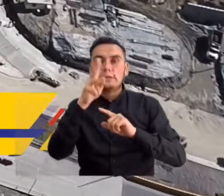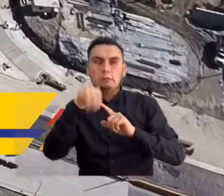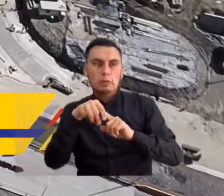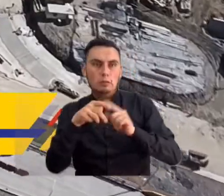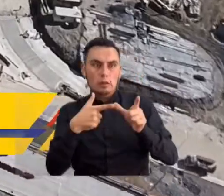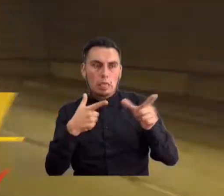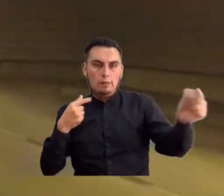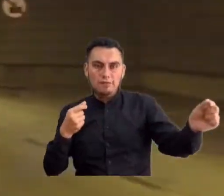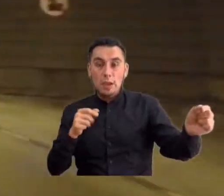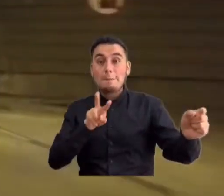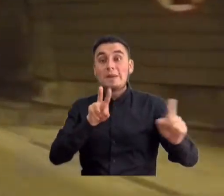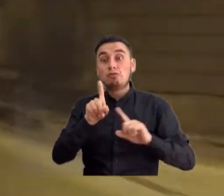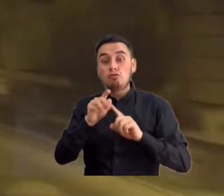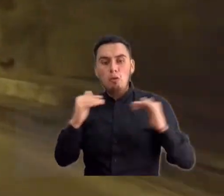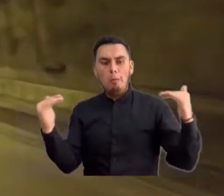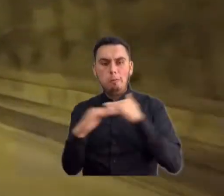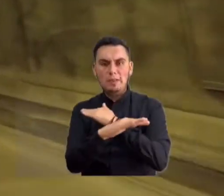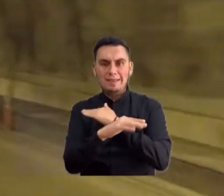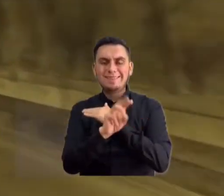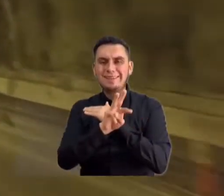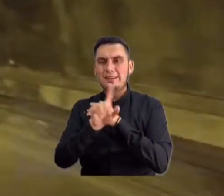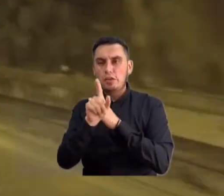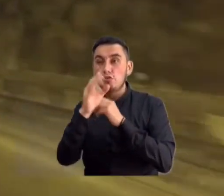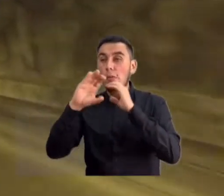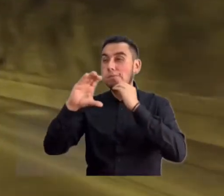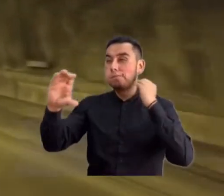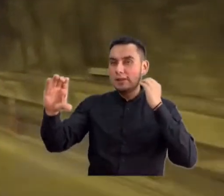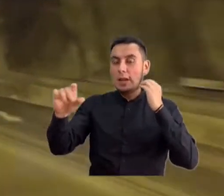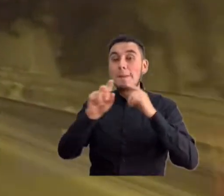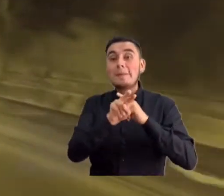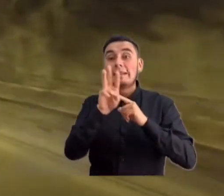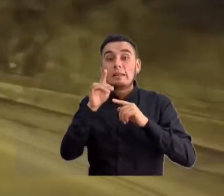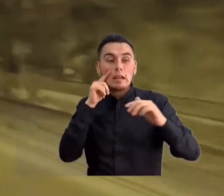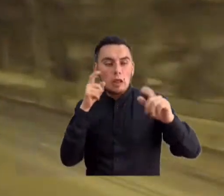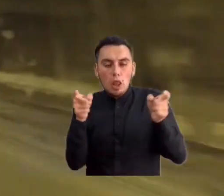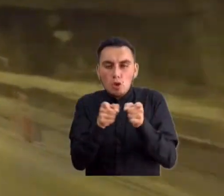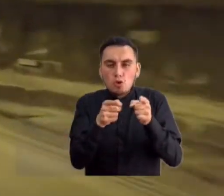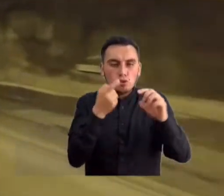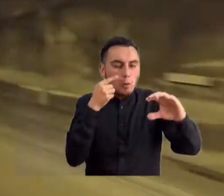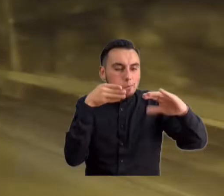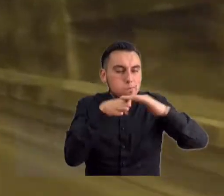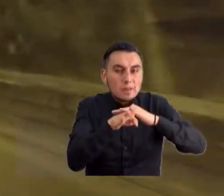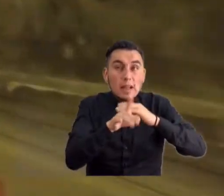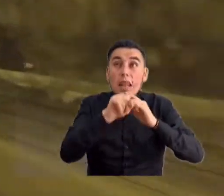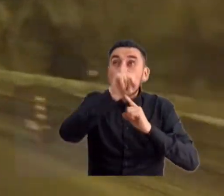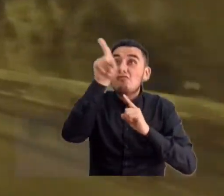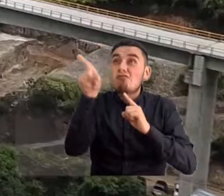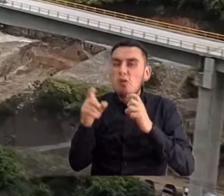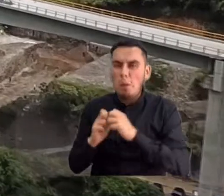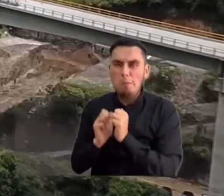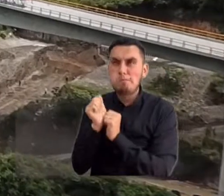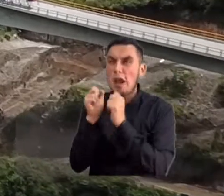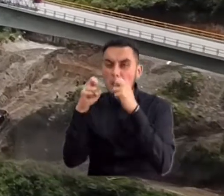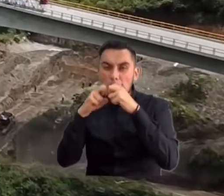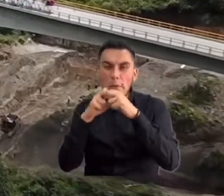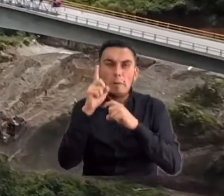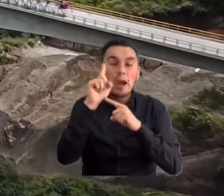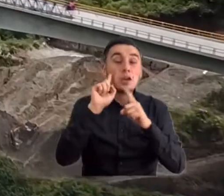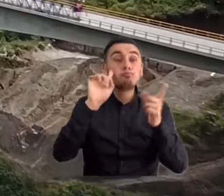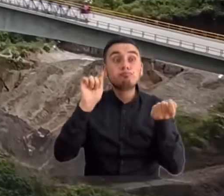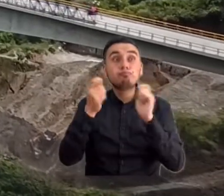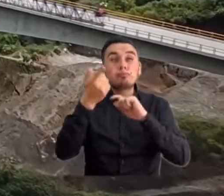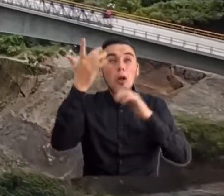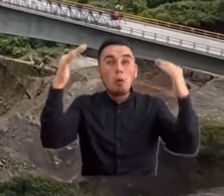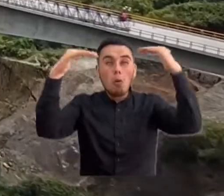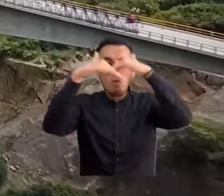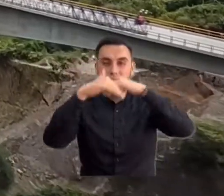.6 kilómetros, 21 kilómetros de doble calzada, 31 viaductos, 23 túneles cortos, equipos electromecánicos y